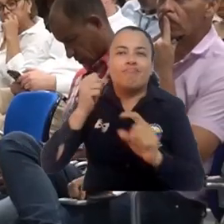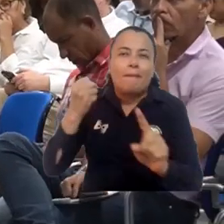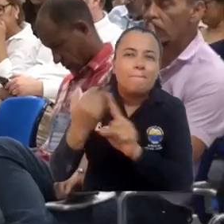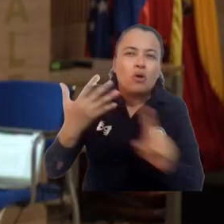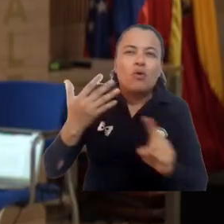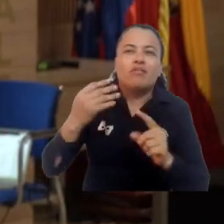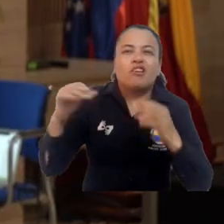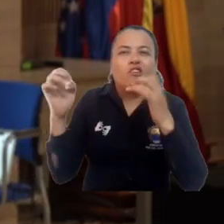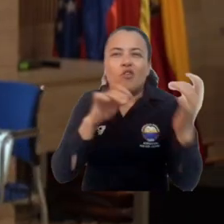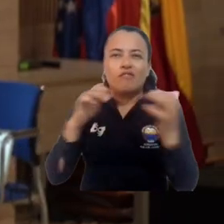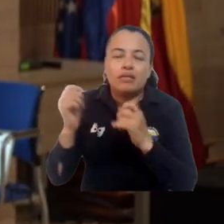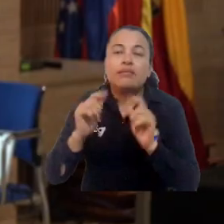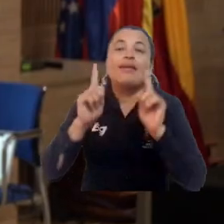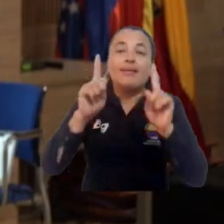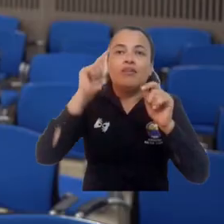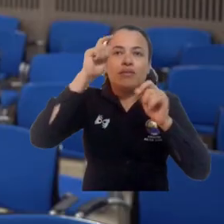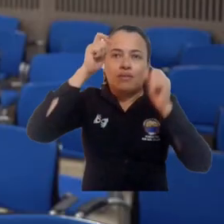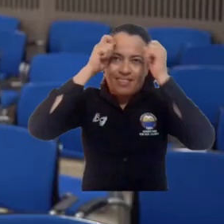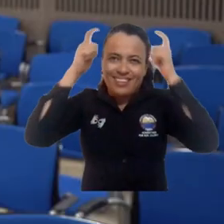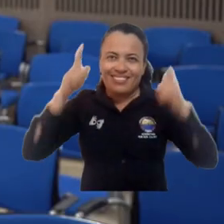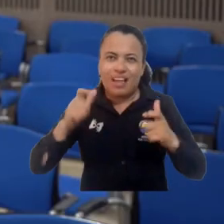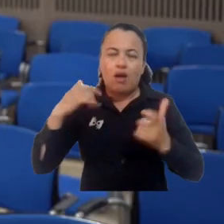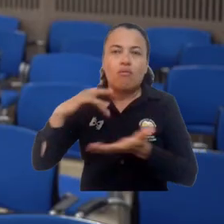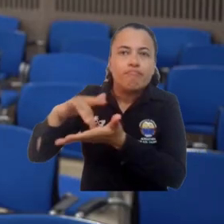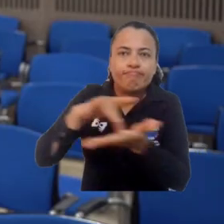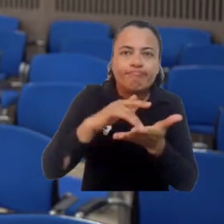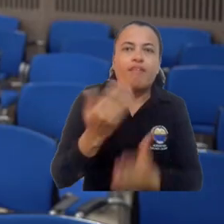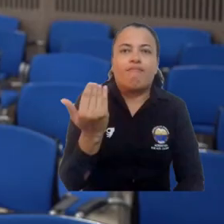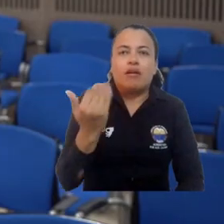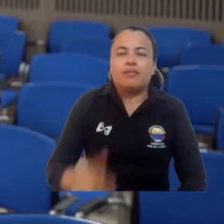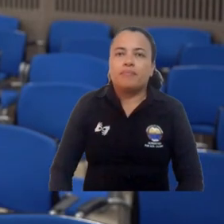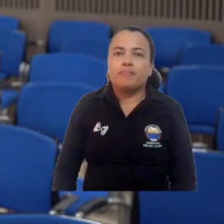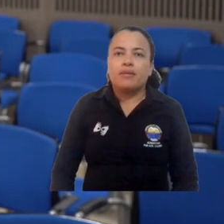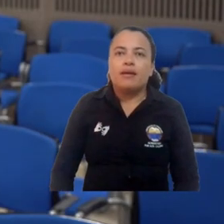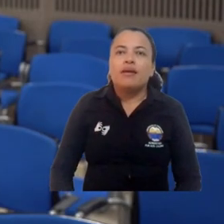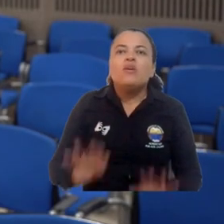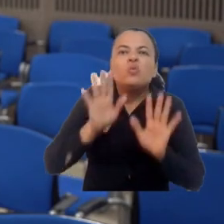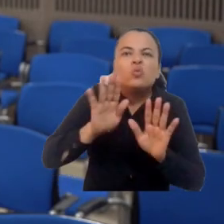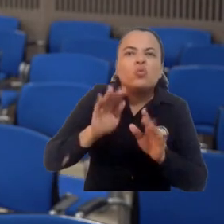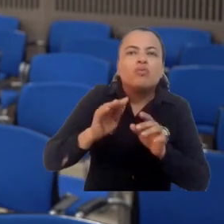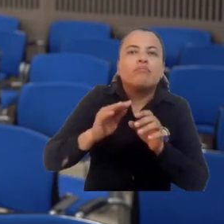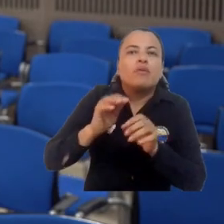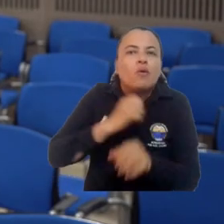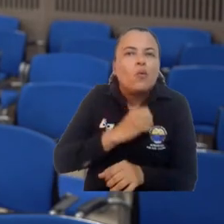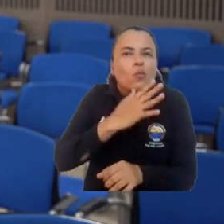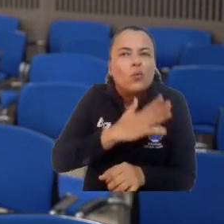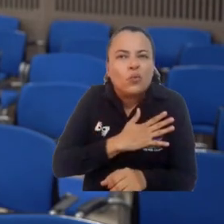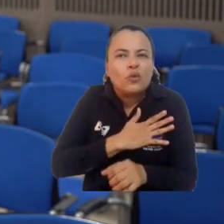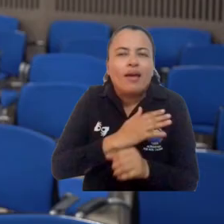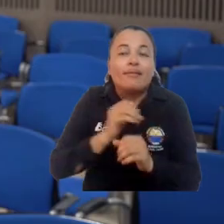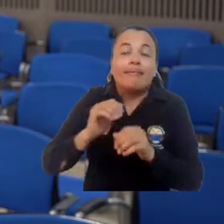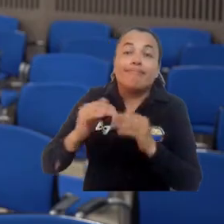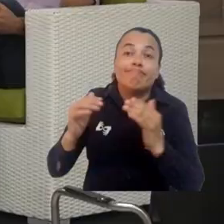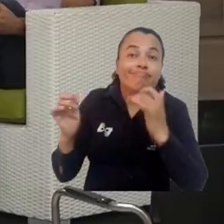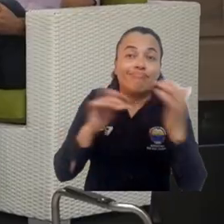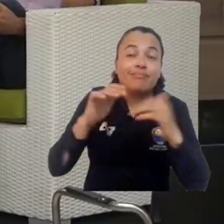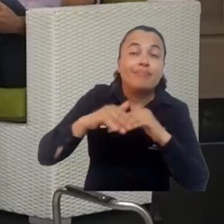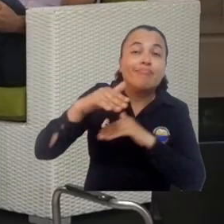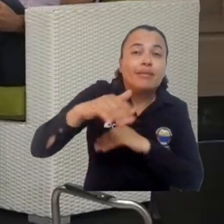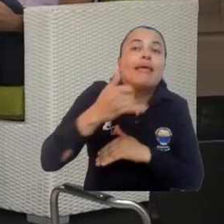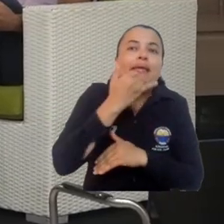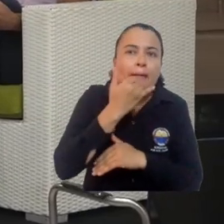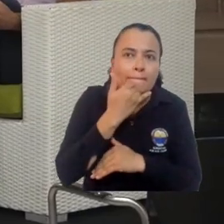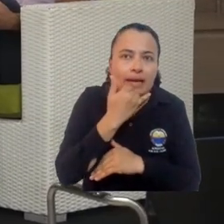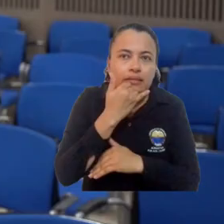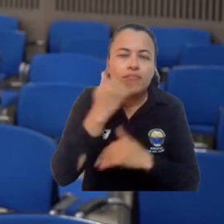conflicto y la falta de presencia estatal. A poder hacer alguna caracterización sobre las oportunidades del post-conflicto, pero